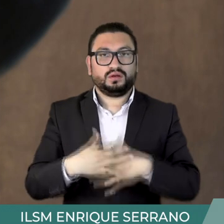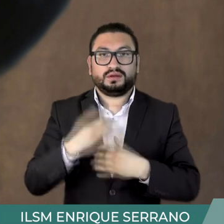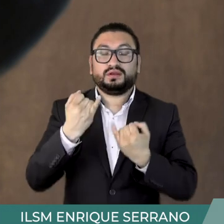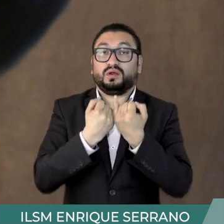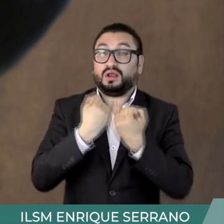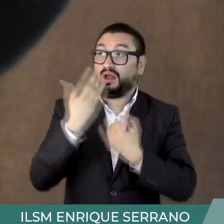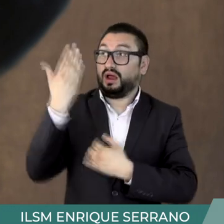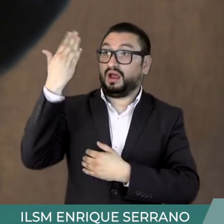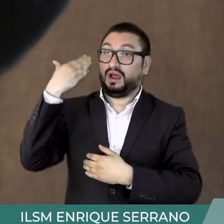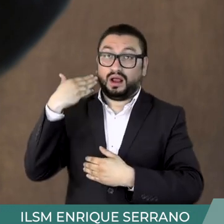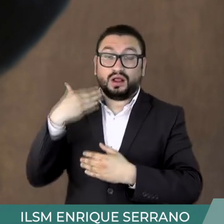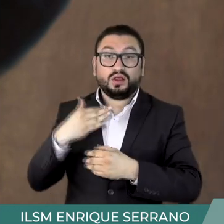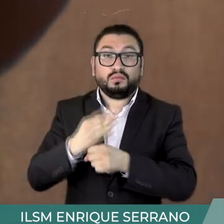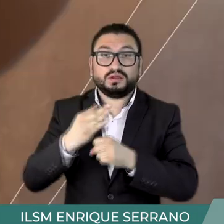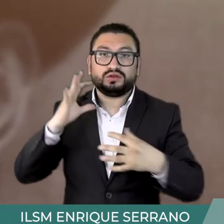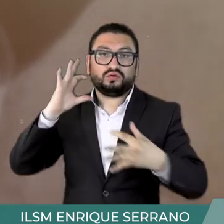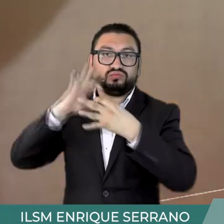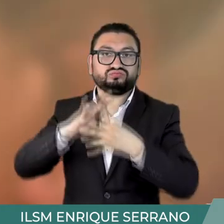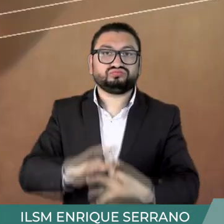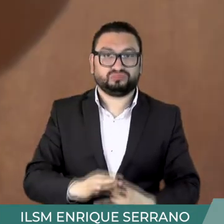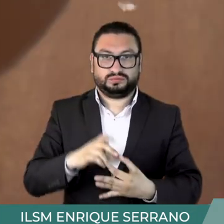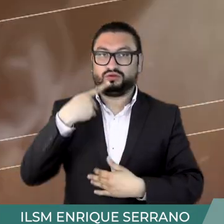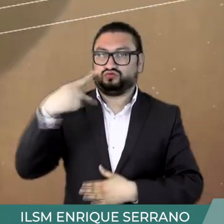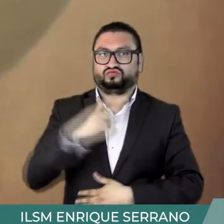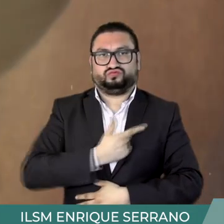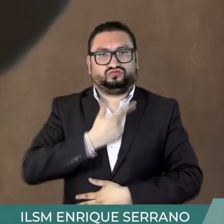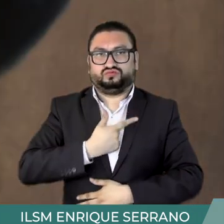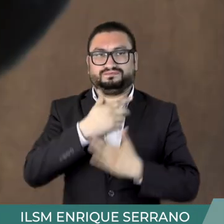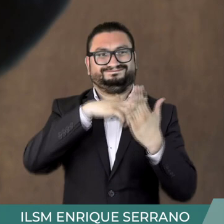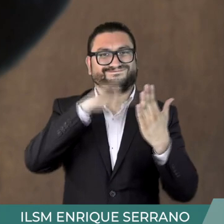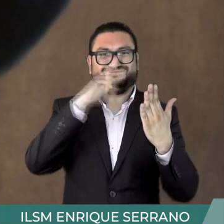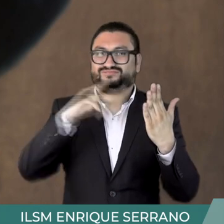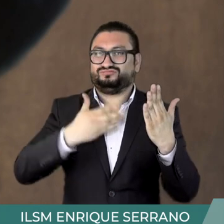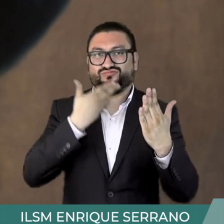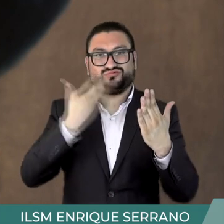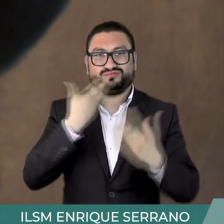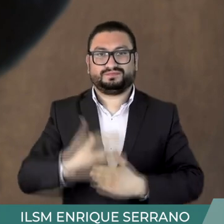mismo tiempo que une pasado y presente, algo que gustaba de hacer en sus pinturas.